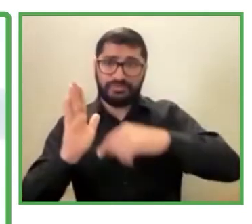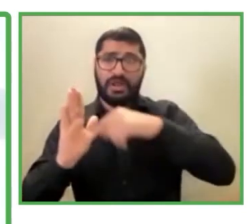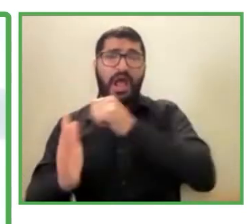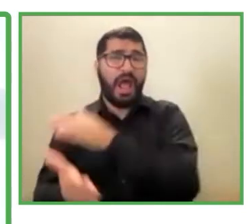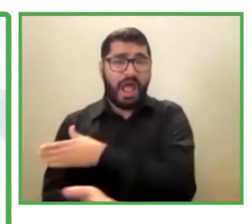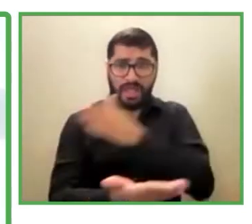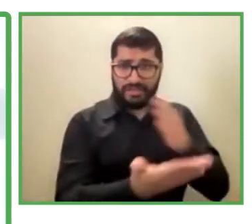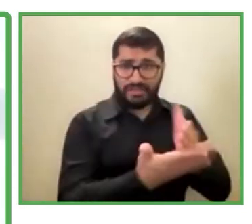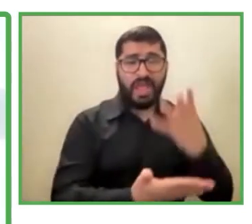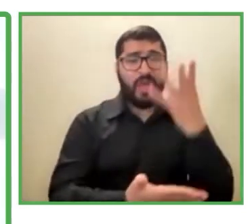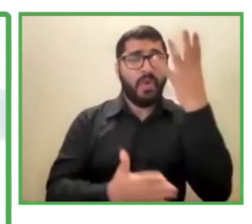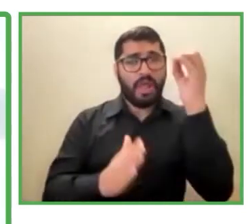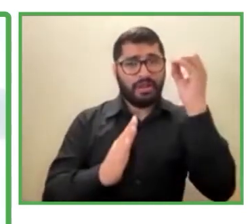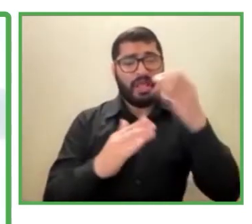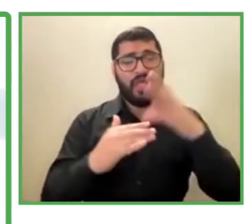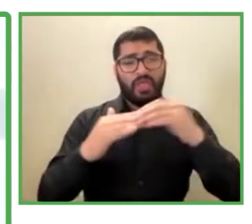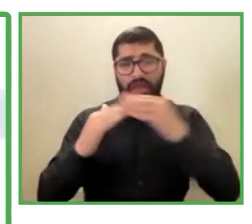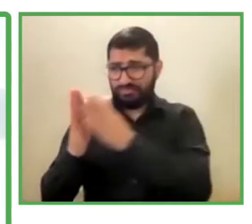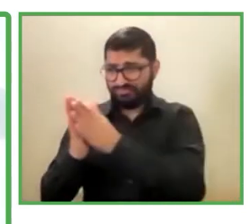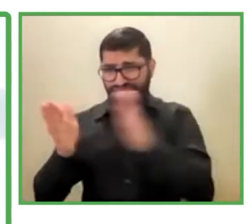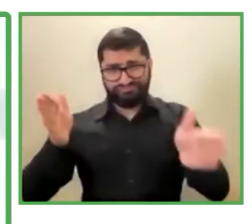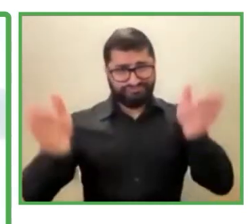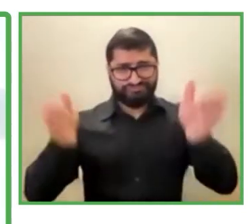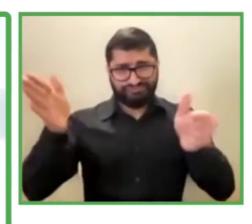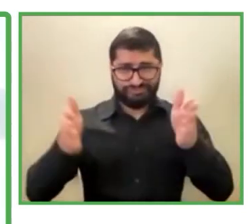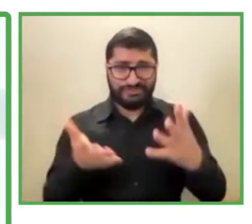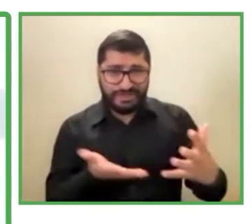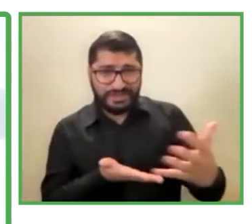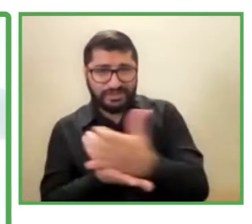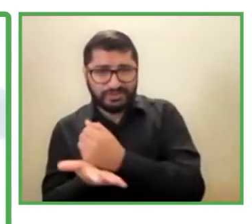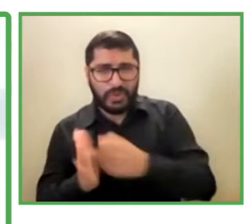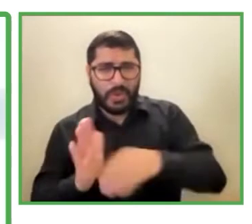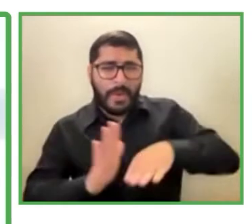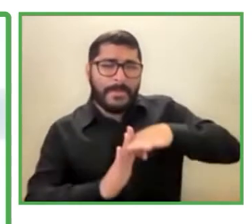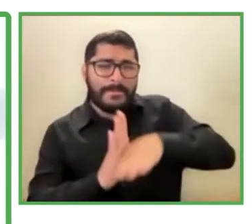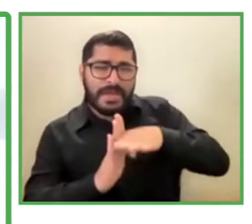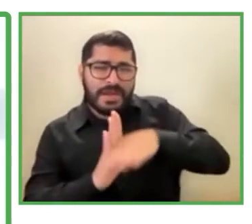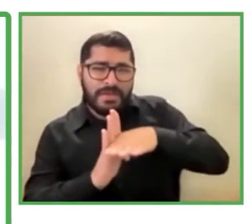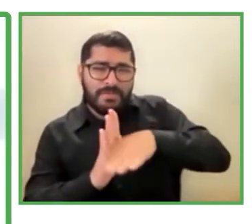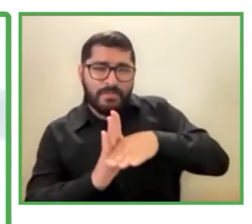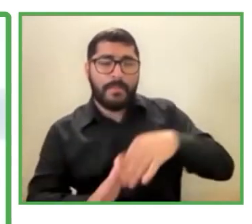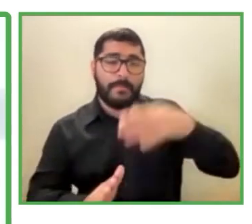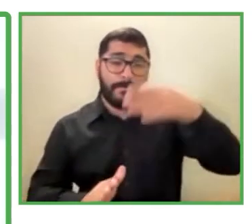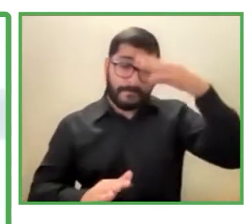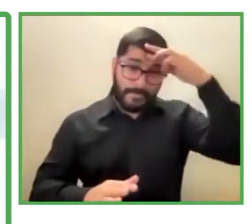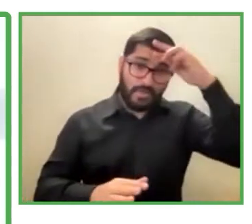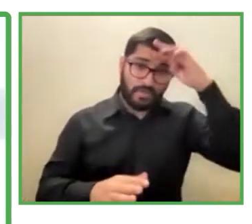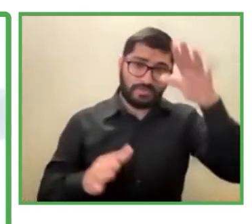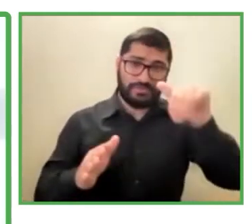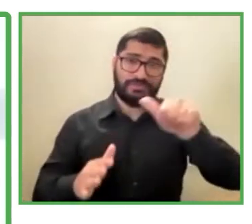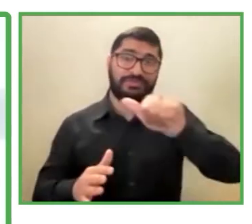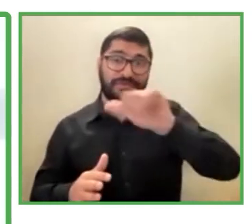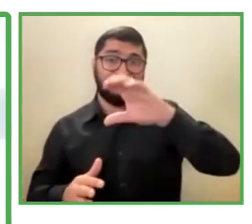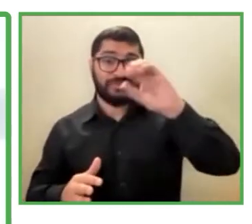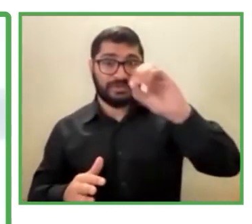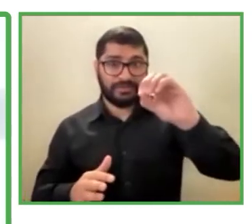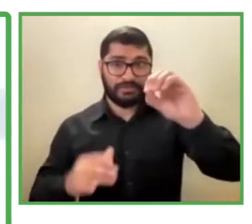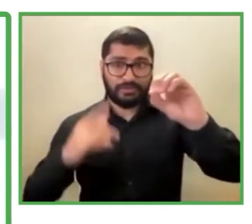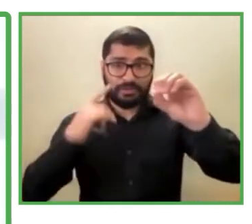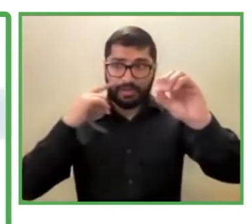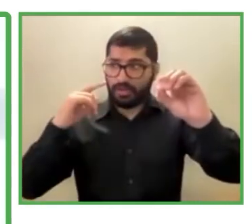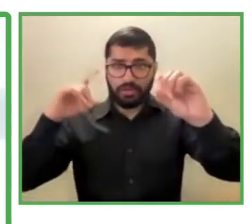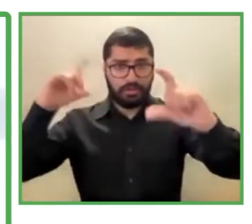en México es aproximadamente de 60 dólares. Entonces, vamos a ver que la discapacidad está